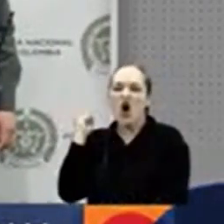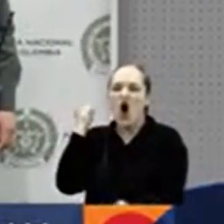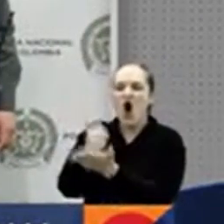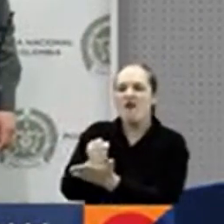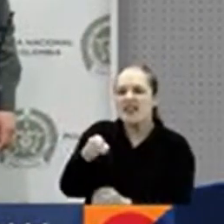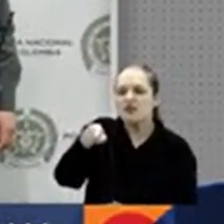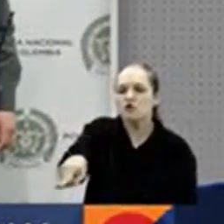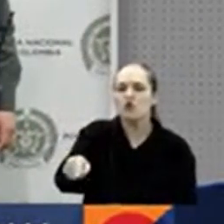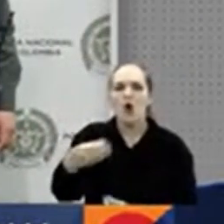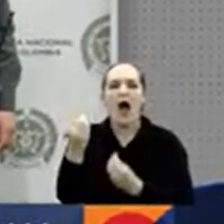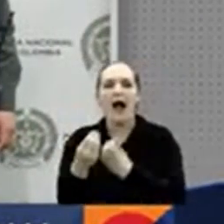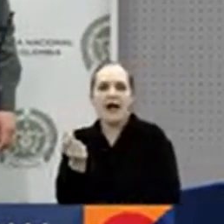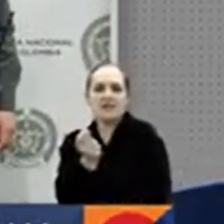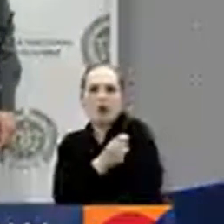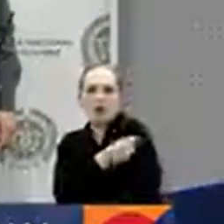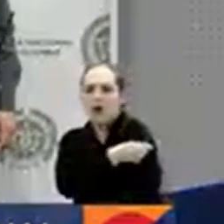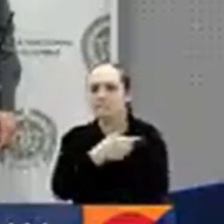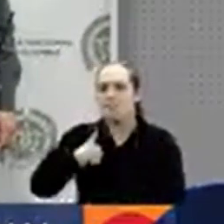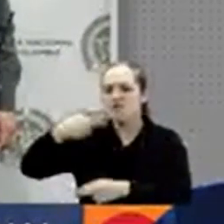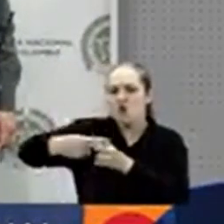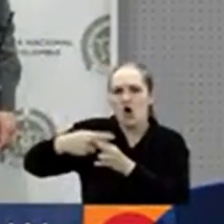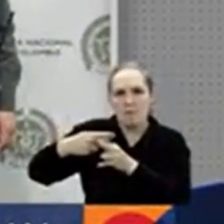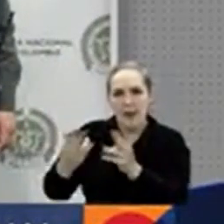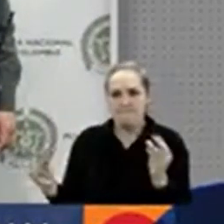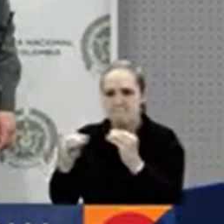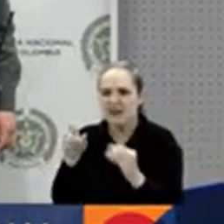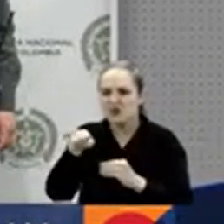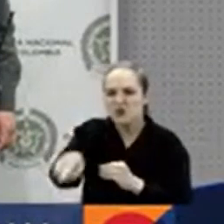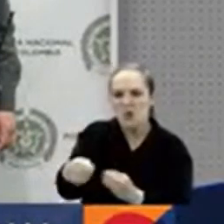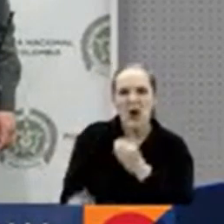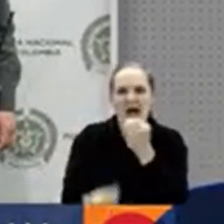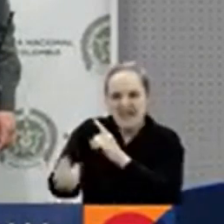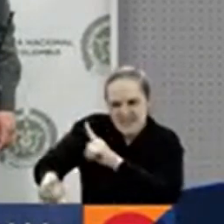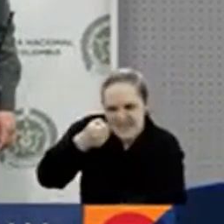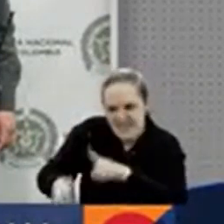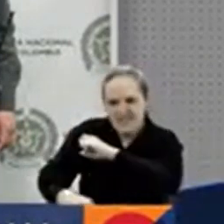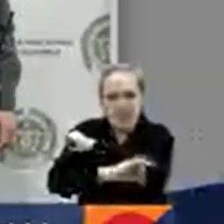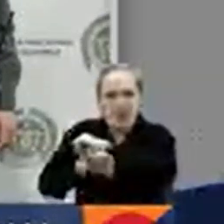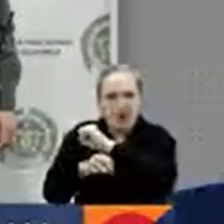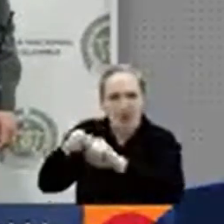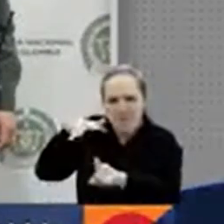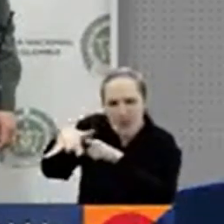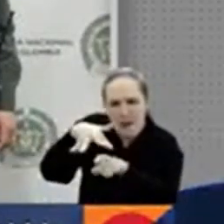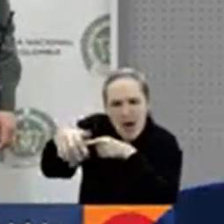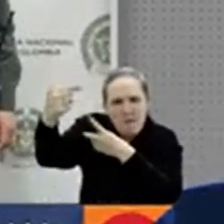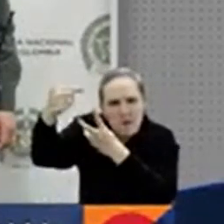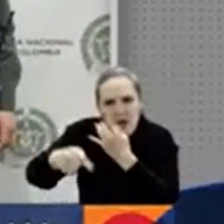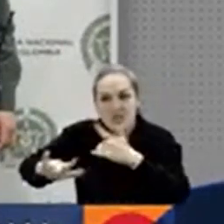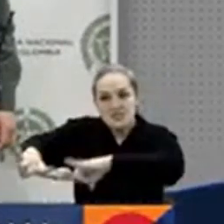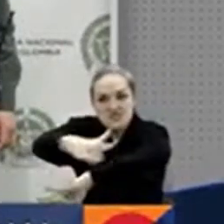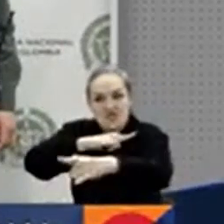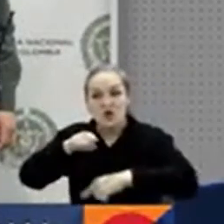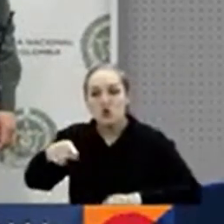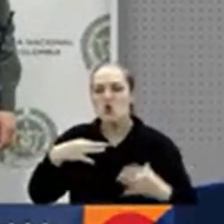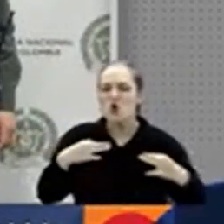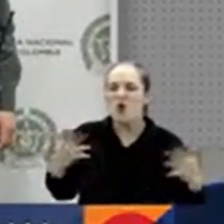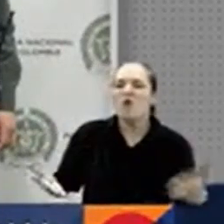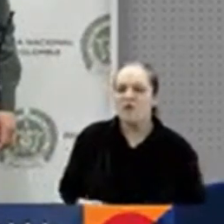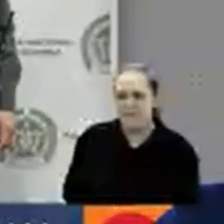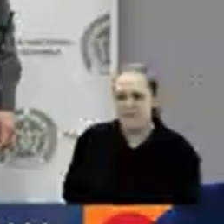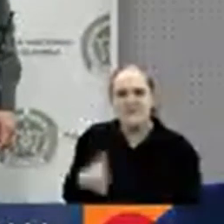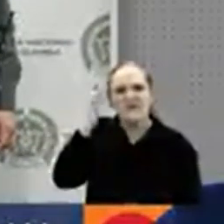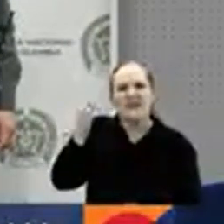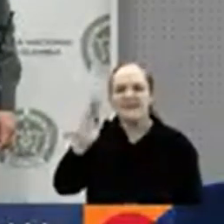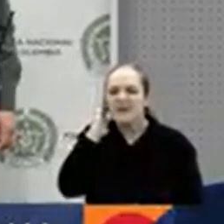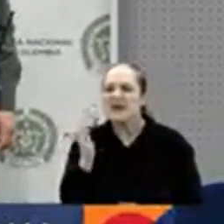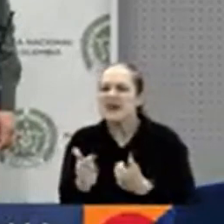a la víctima, además de someterla a múltiples agresiones físicas y psicológicas, como controlarle, por ejemplo, la forma de vestir y el uso de